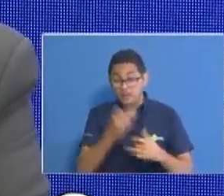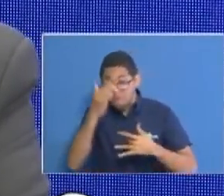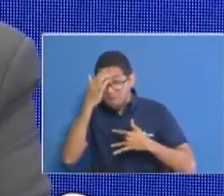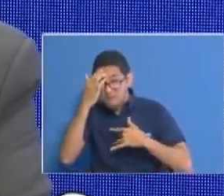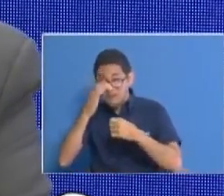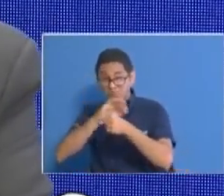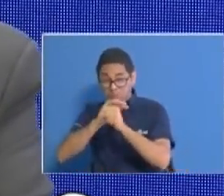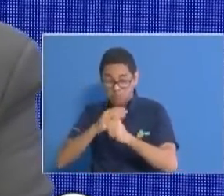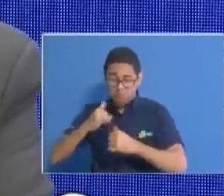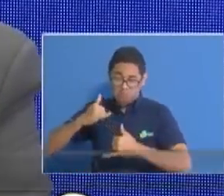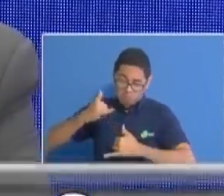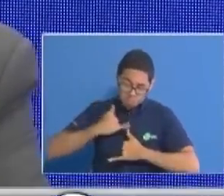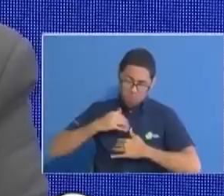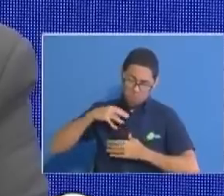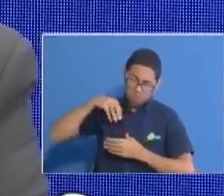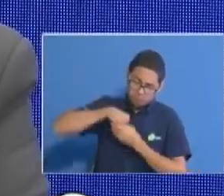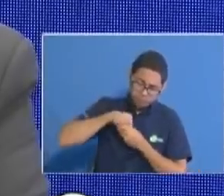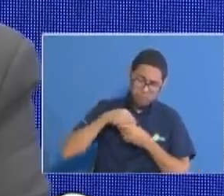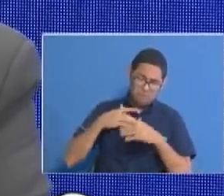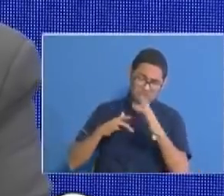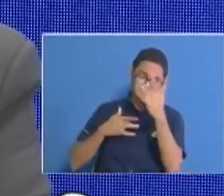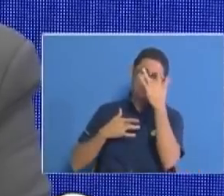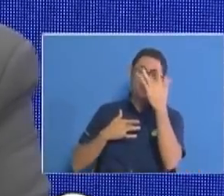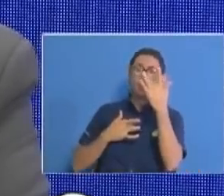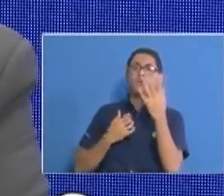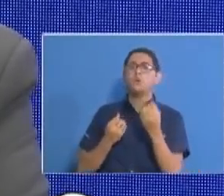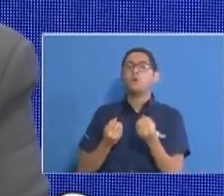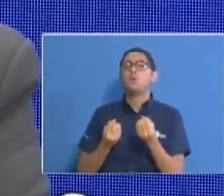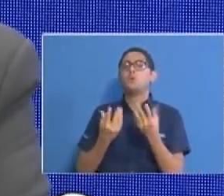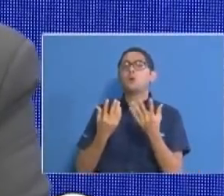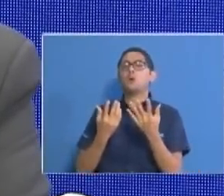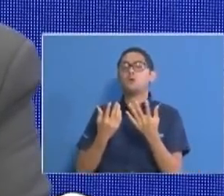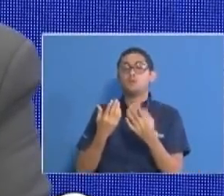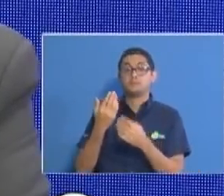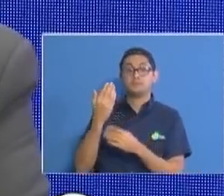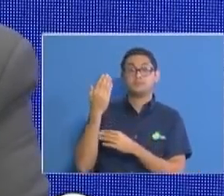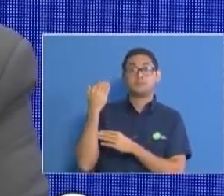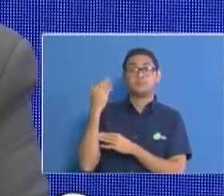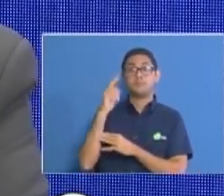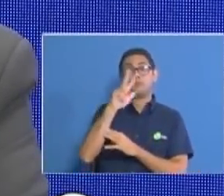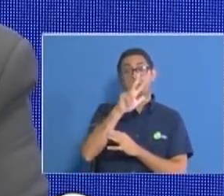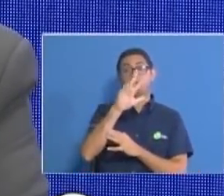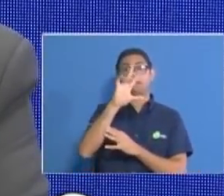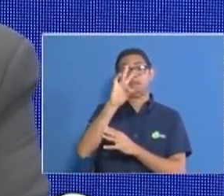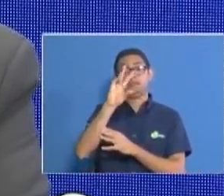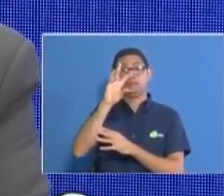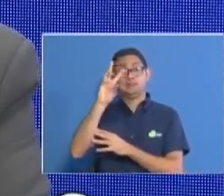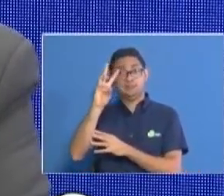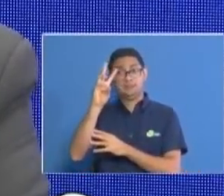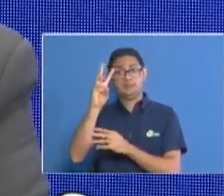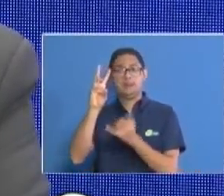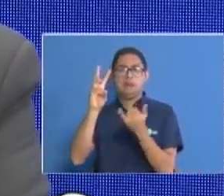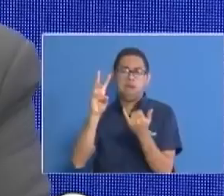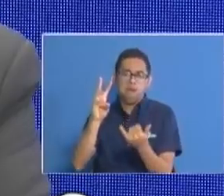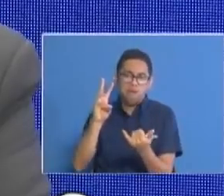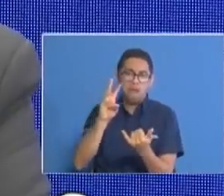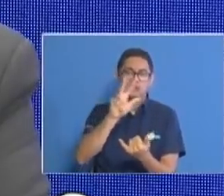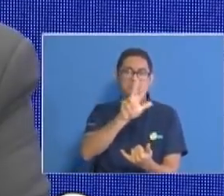por COVID-19 se bajó de 376 a 365